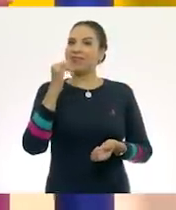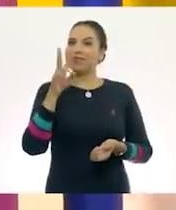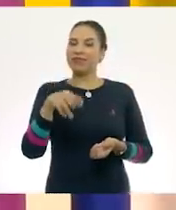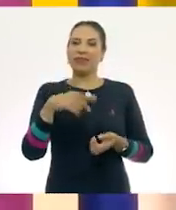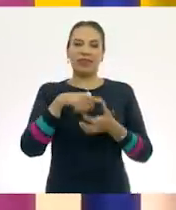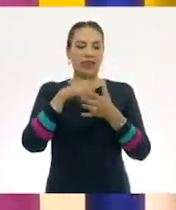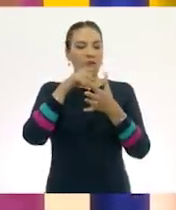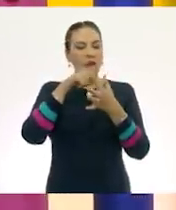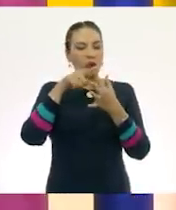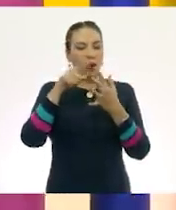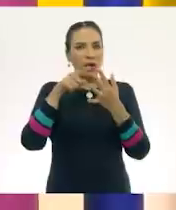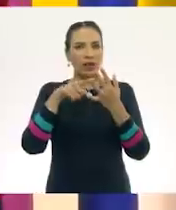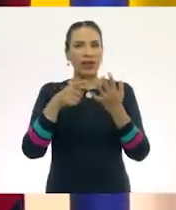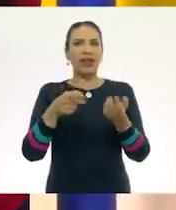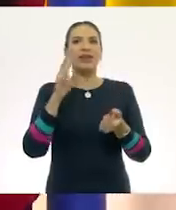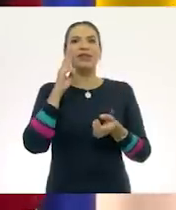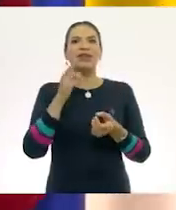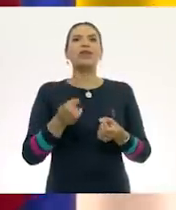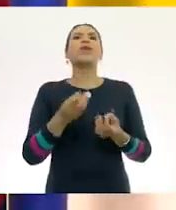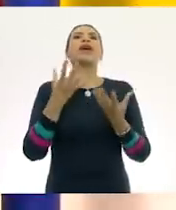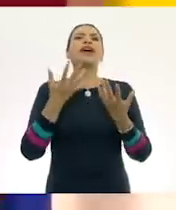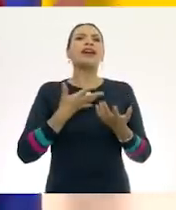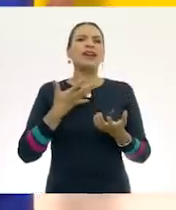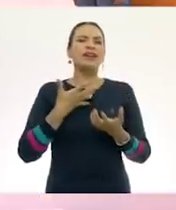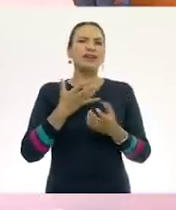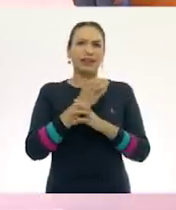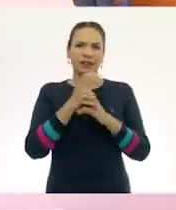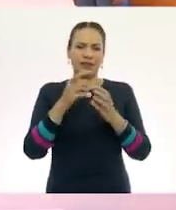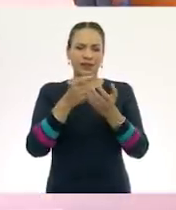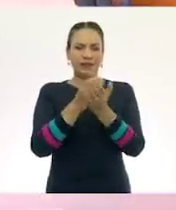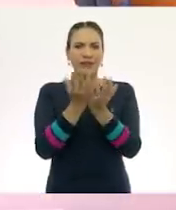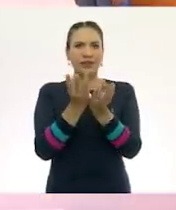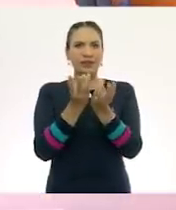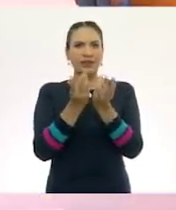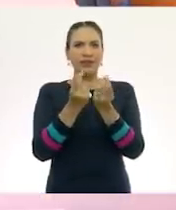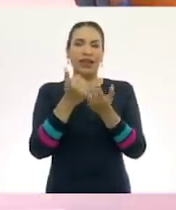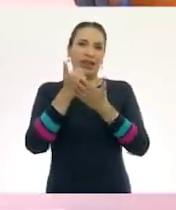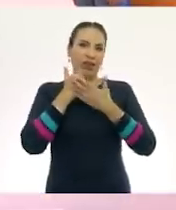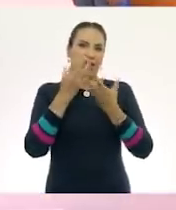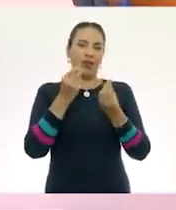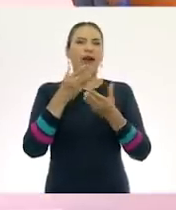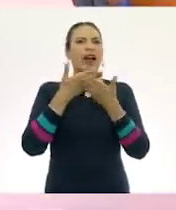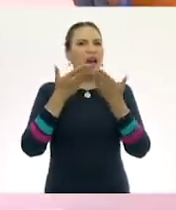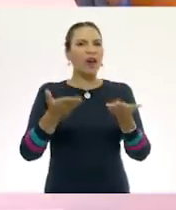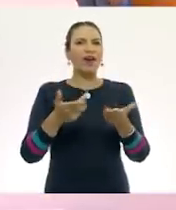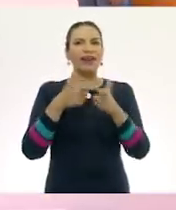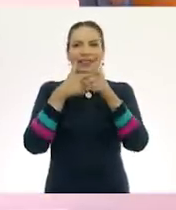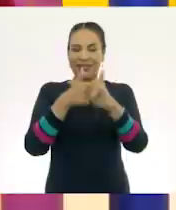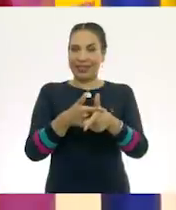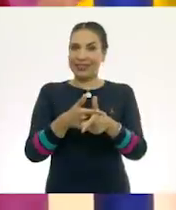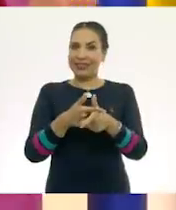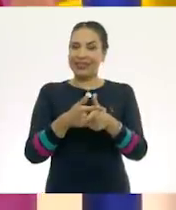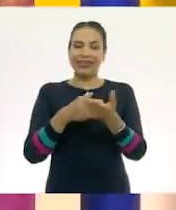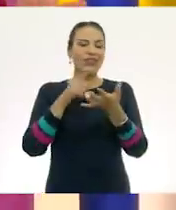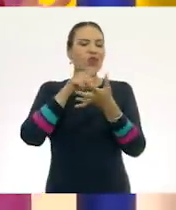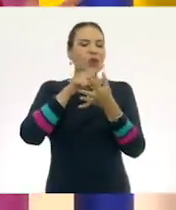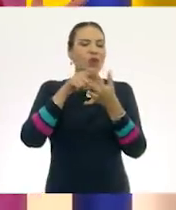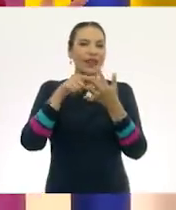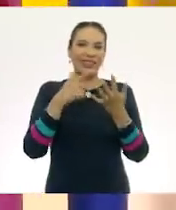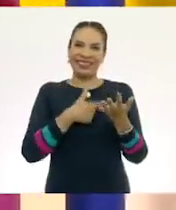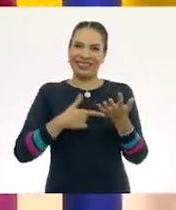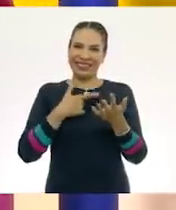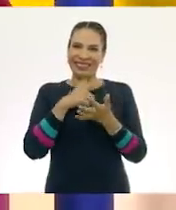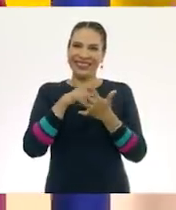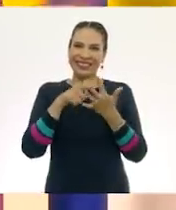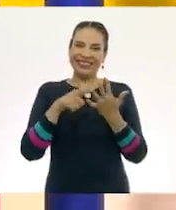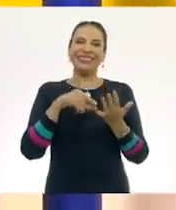el contar y el verificar lo que tenemos nos ayuda mucho. ¿Te parece si seguimos con esta parte del conteo? Ya me gustó